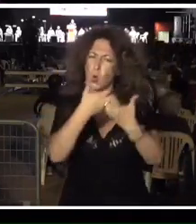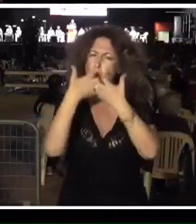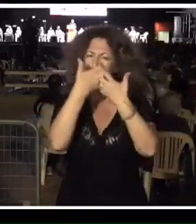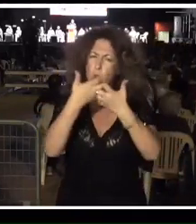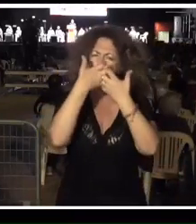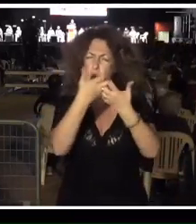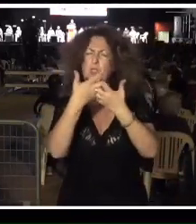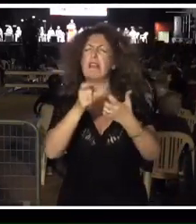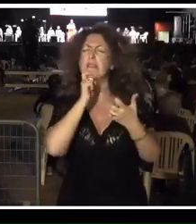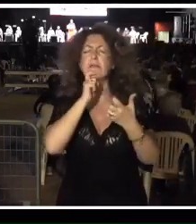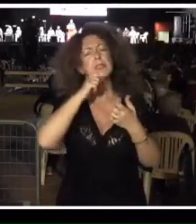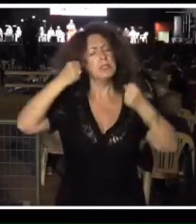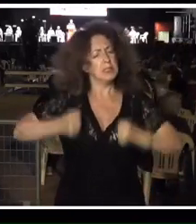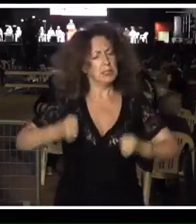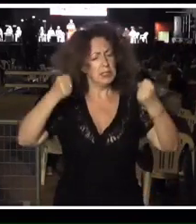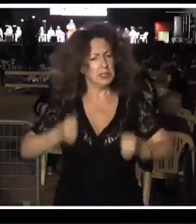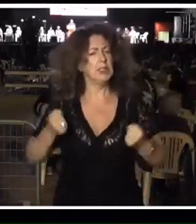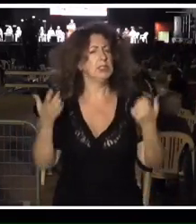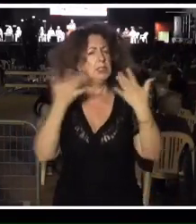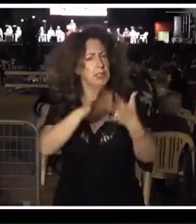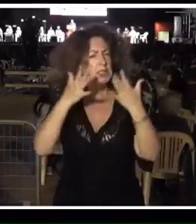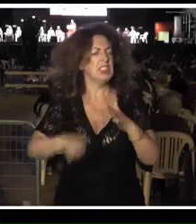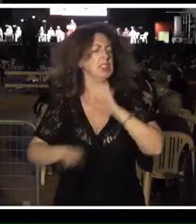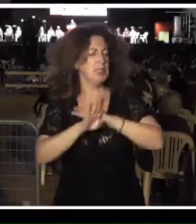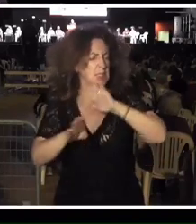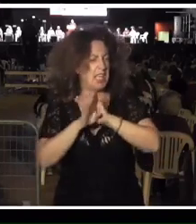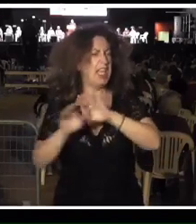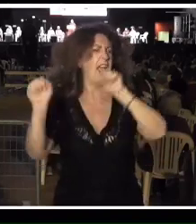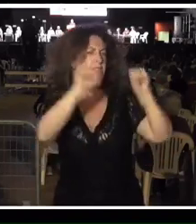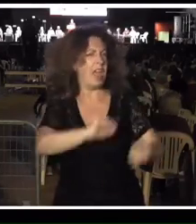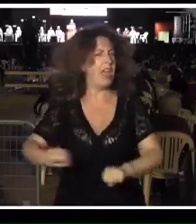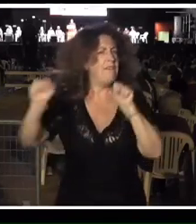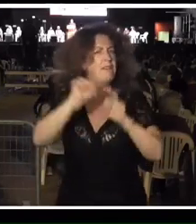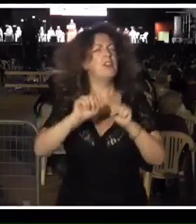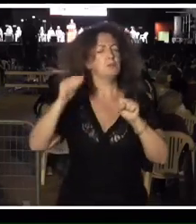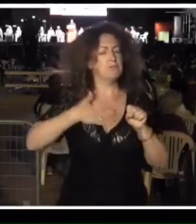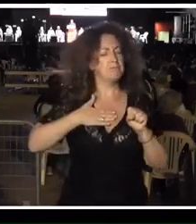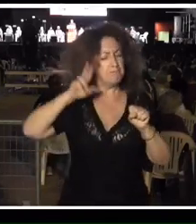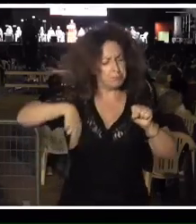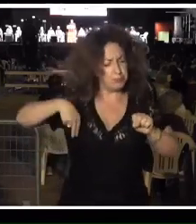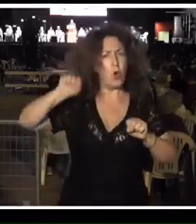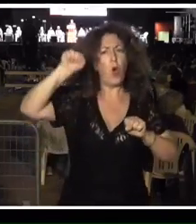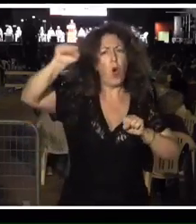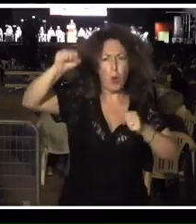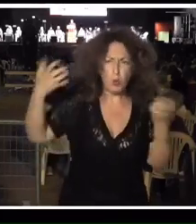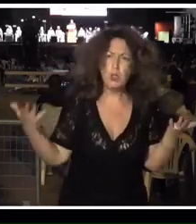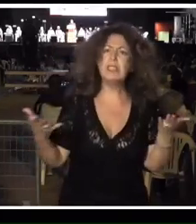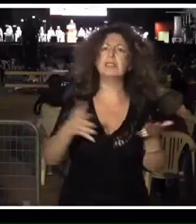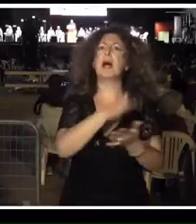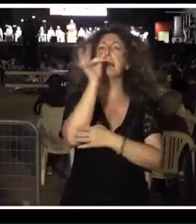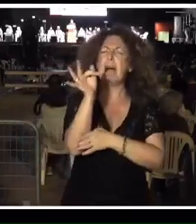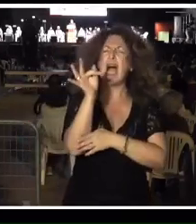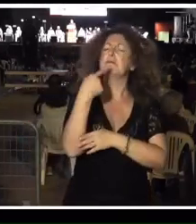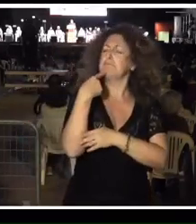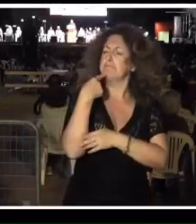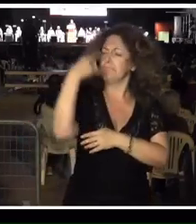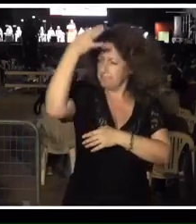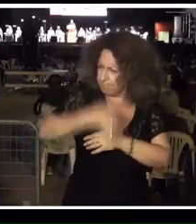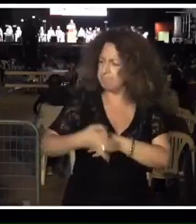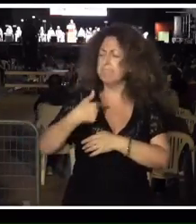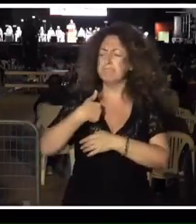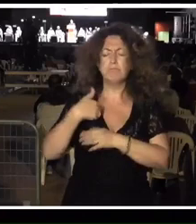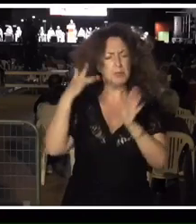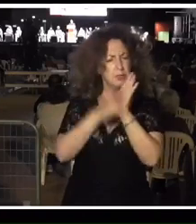ahí se mantenía él, en los foros públicos, defendiendo no solo su condición de comunista, sino también expresando con mucha firmeza y mucha